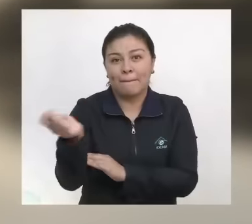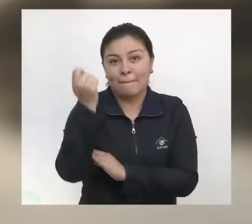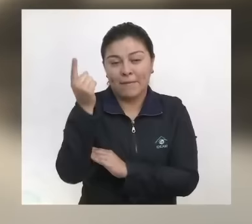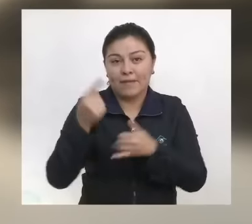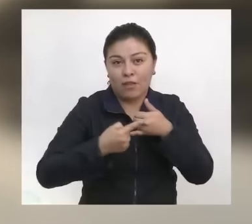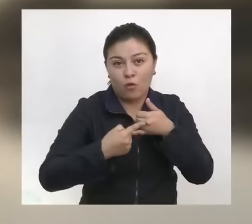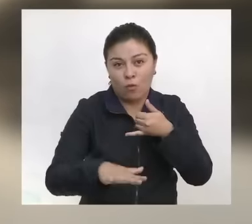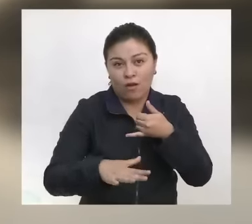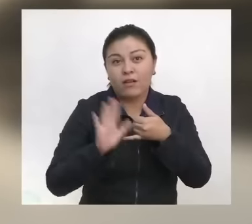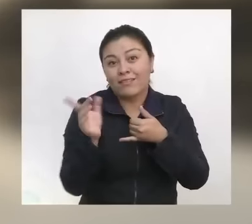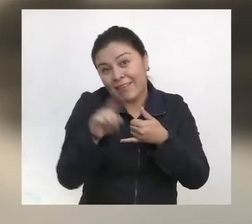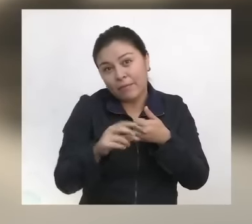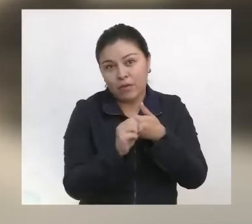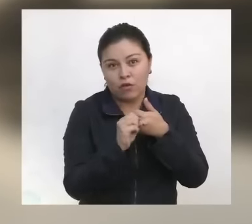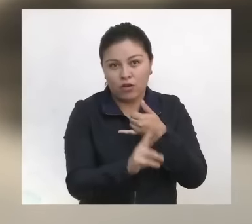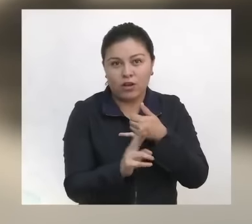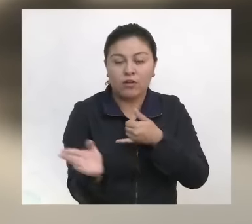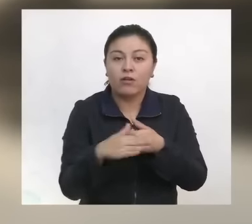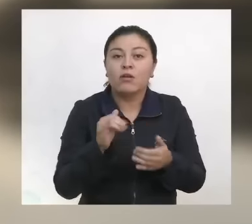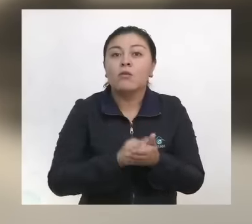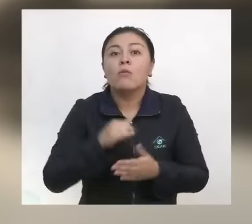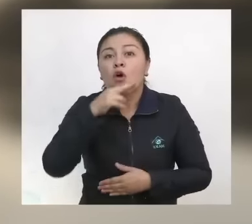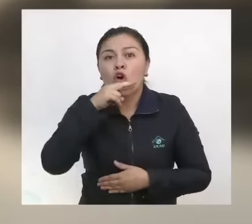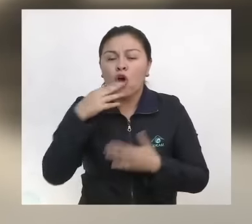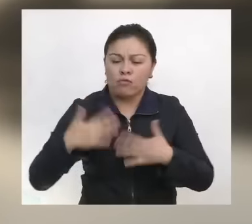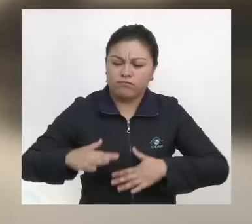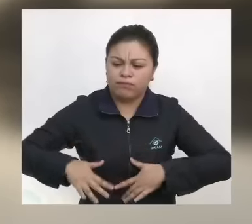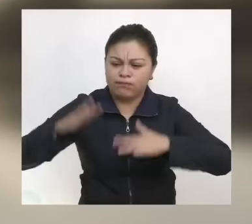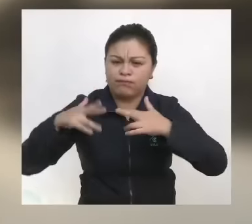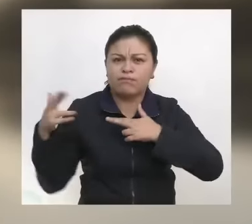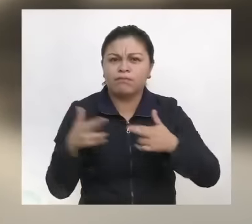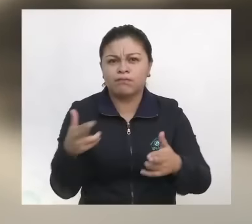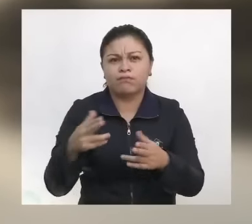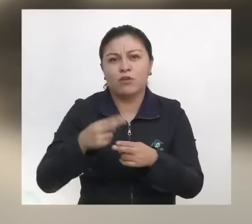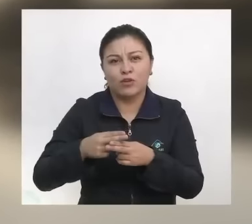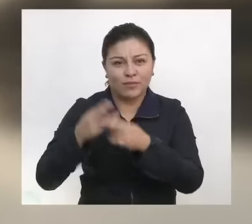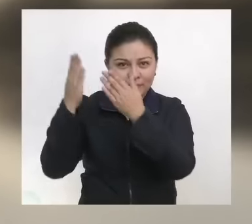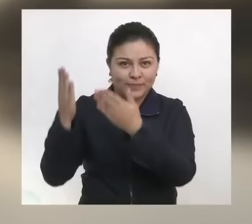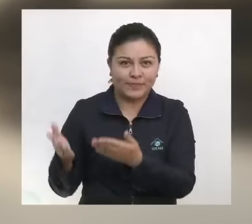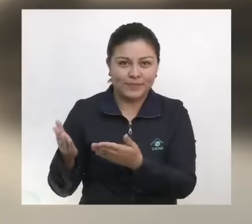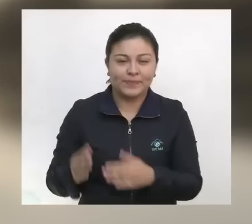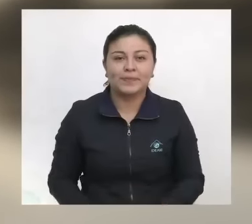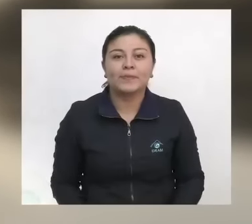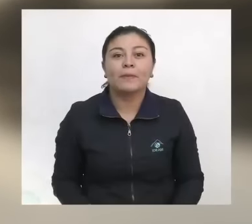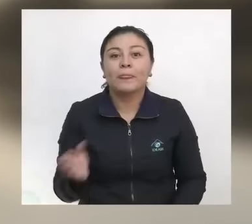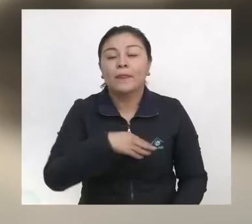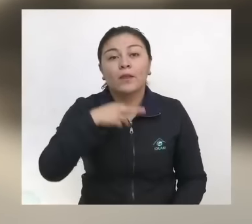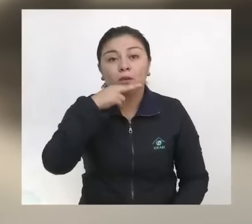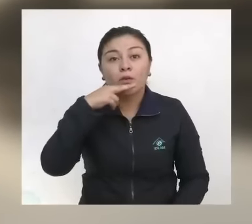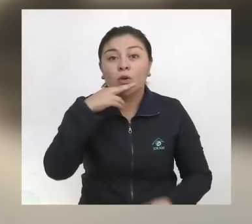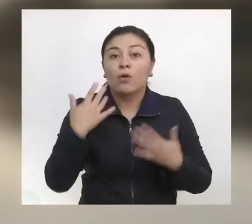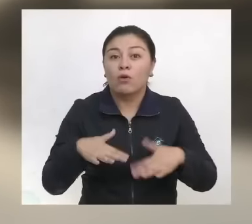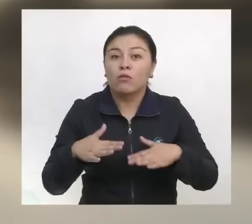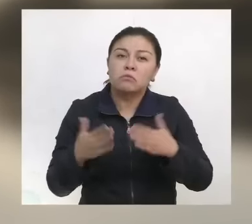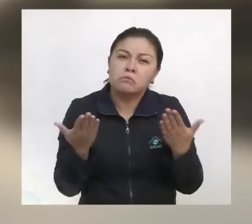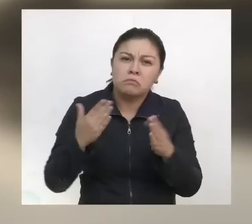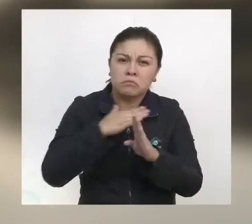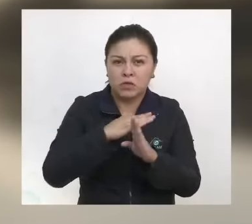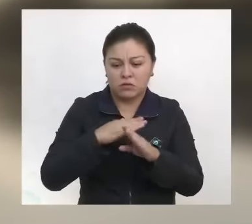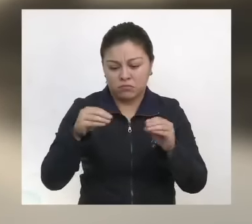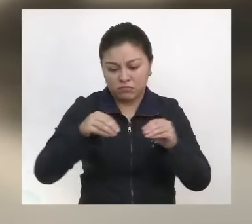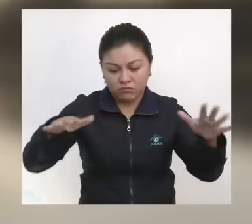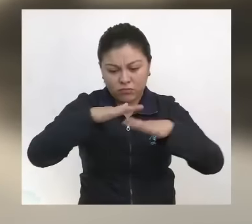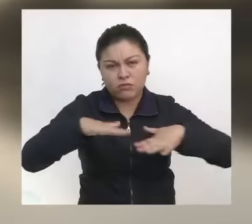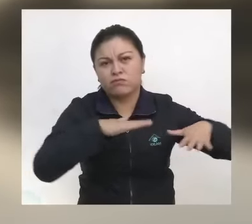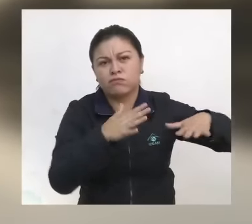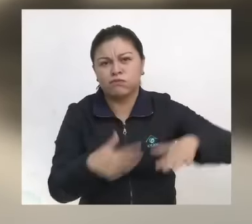Meta y Guaviare en la Orinoquía. Alerta naranja por creciente súbita en los ríos Atrato y Nechí. Alerta roja por amenaza moderada